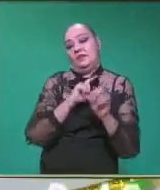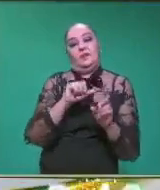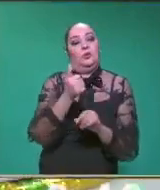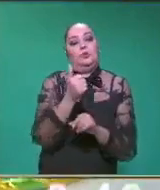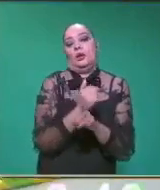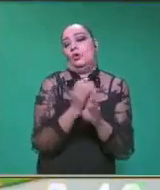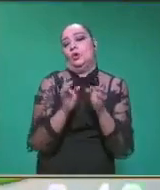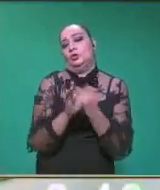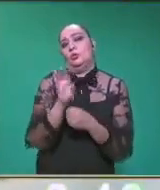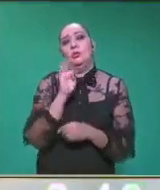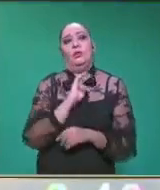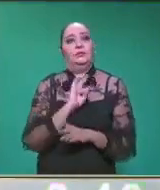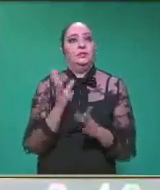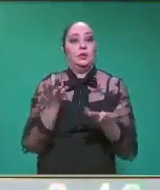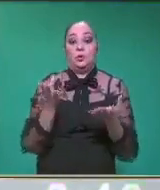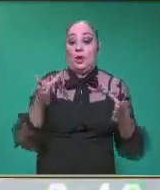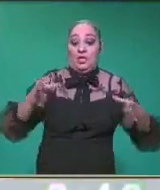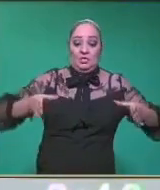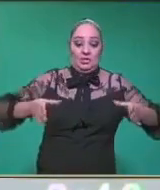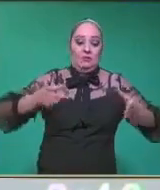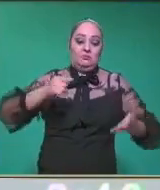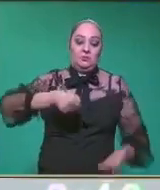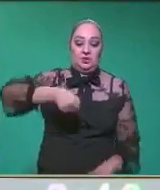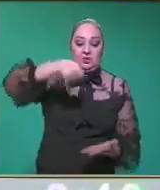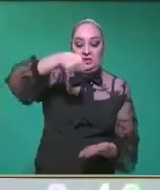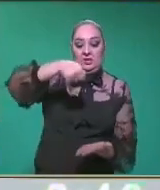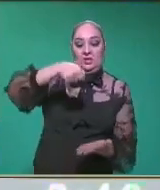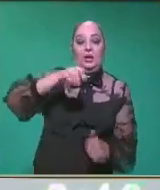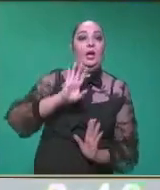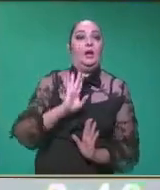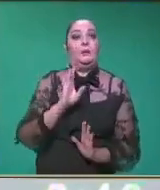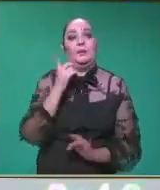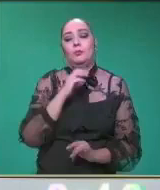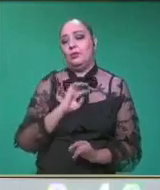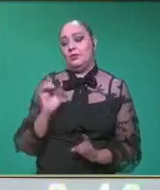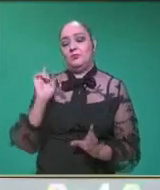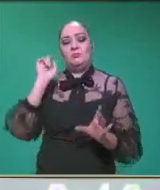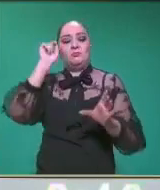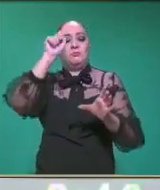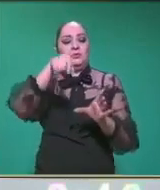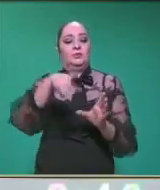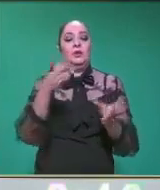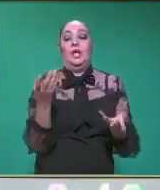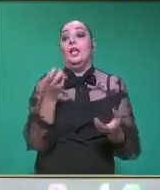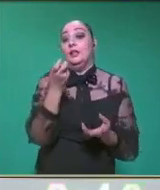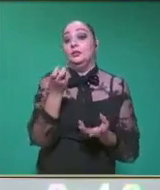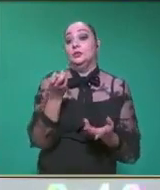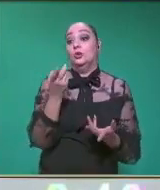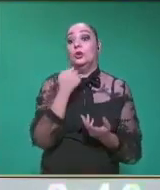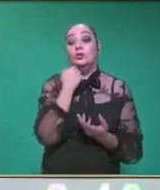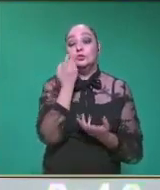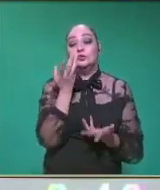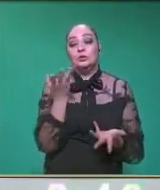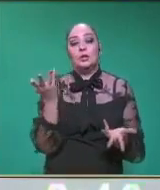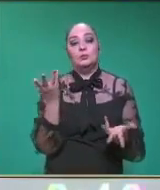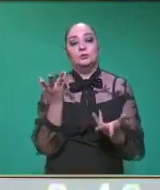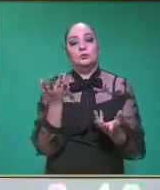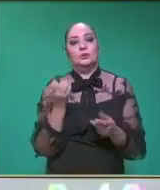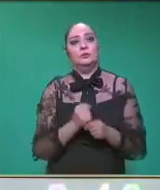sustituto, como puede ser una tina, para obviamente lanzar objetos hacia él, que es el objetivo de traernos otros el día de